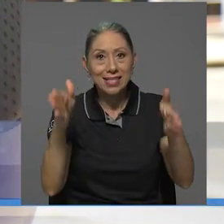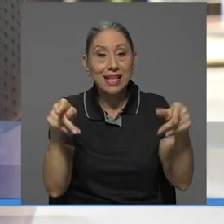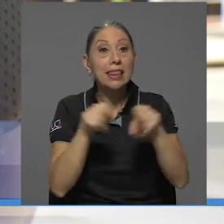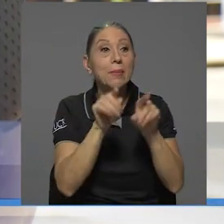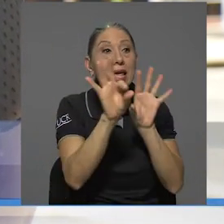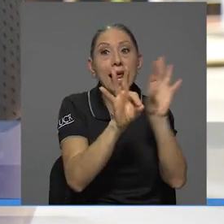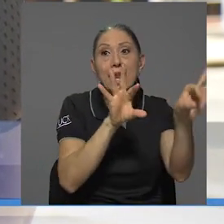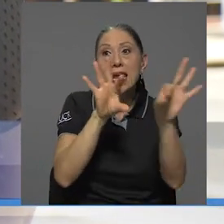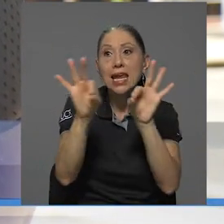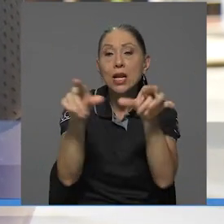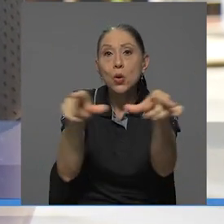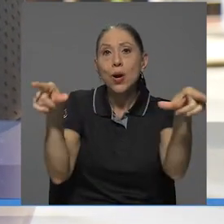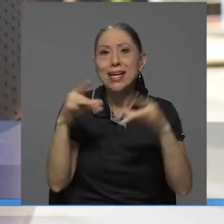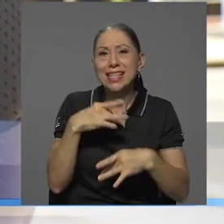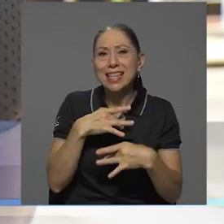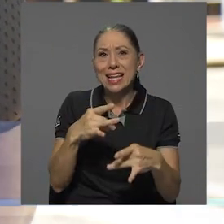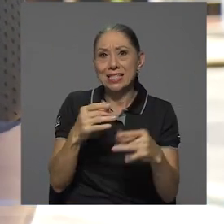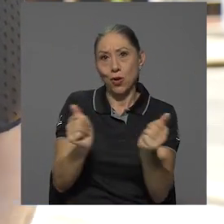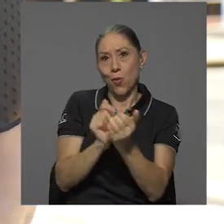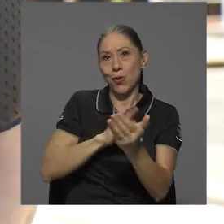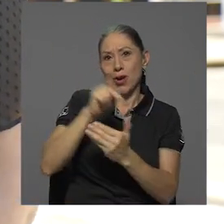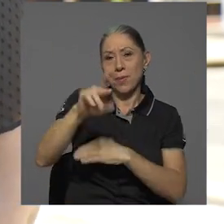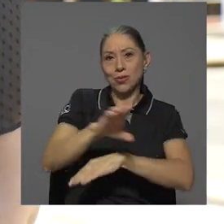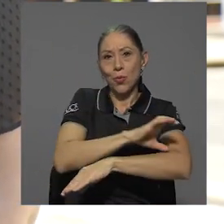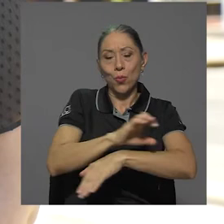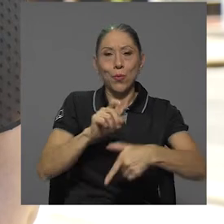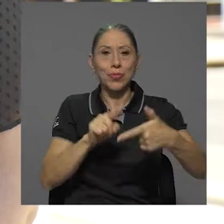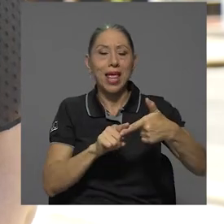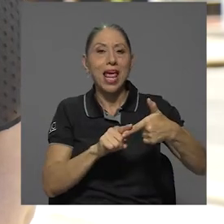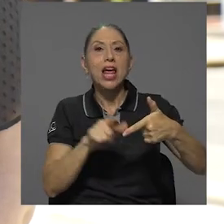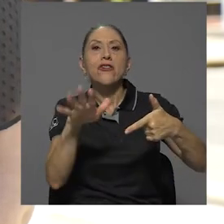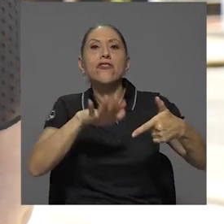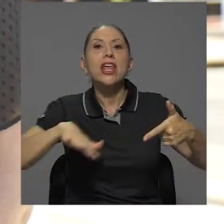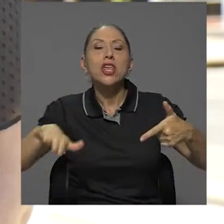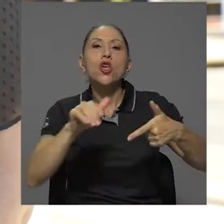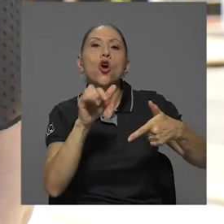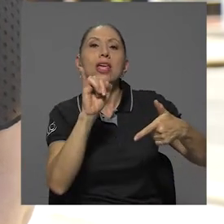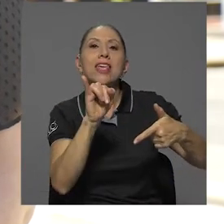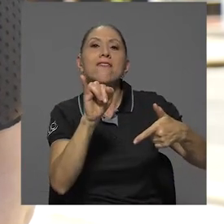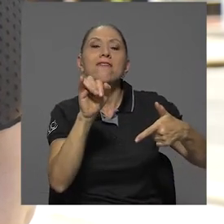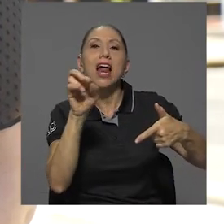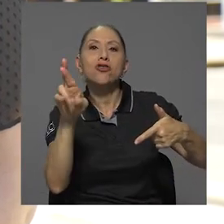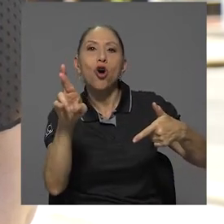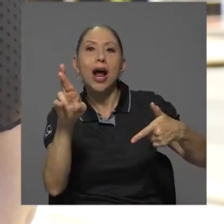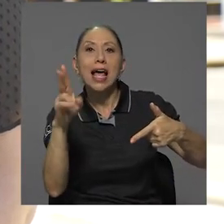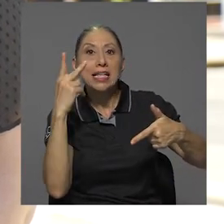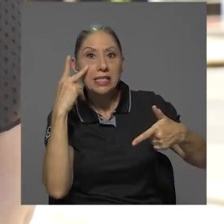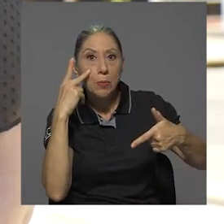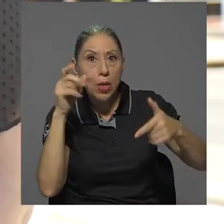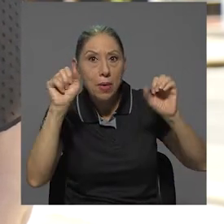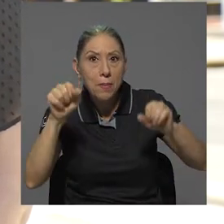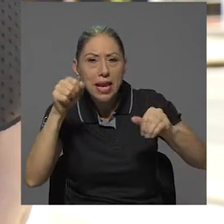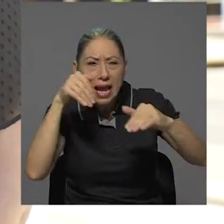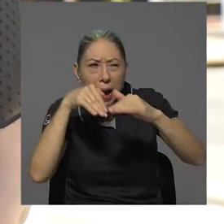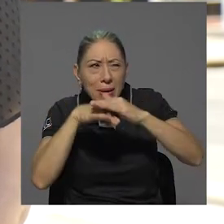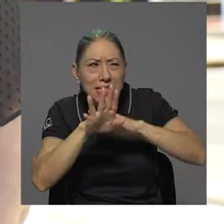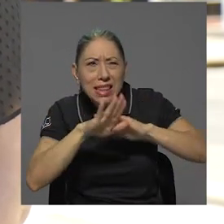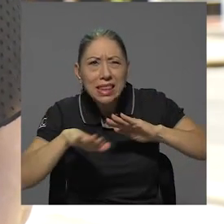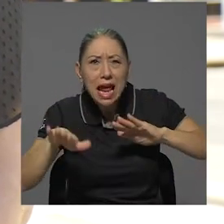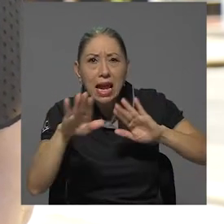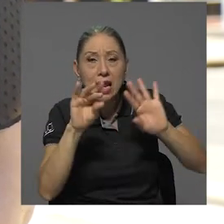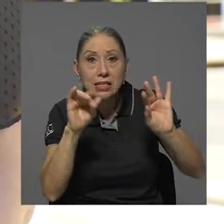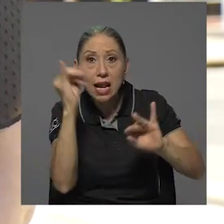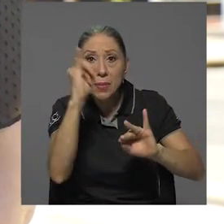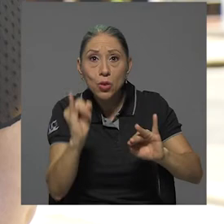ciertas zonas de interés por medio de programas computacionales. En la región infrarroja se permite ver capas internas de la pintura, como bocetos,